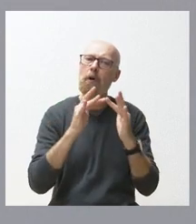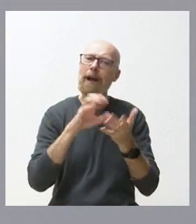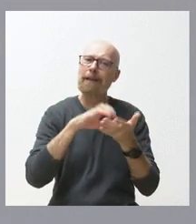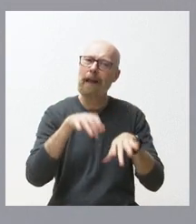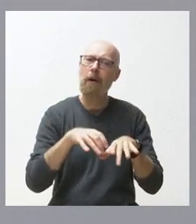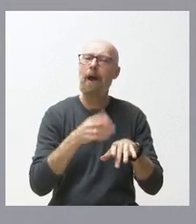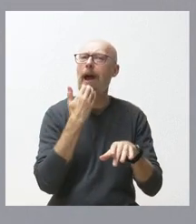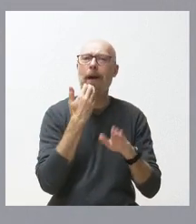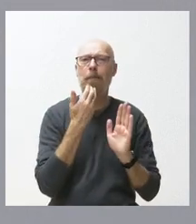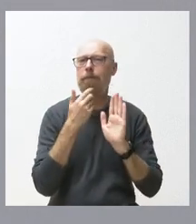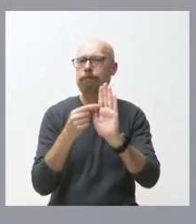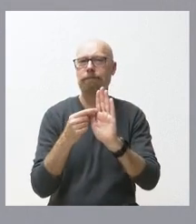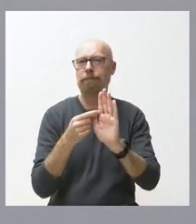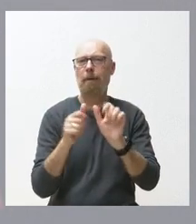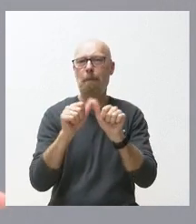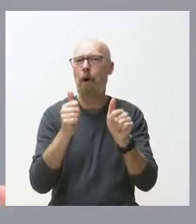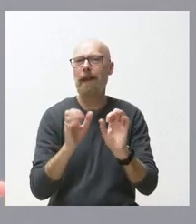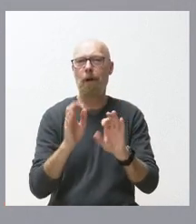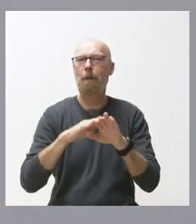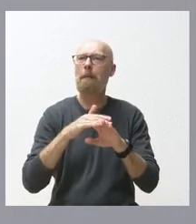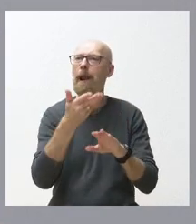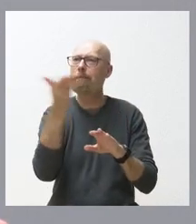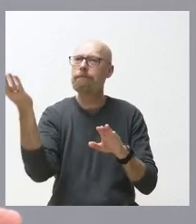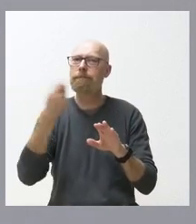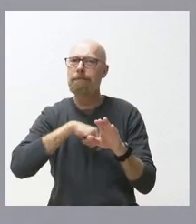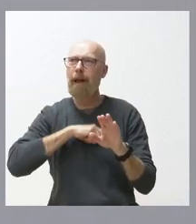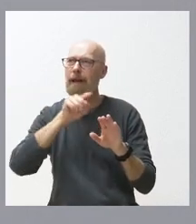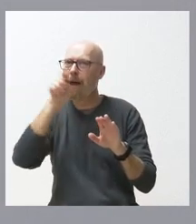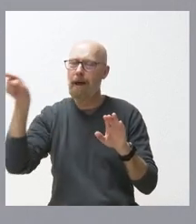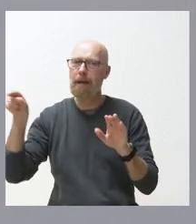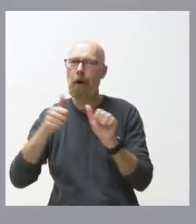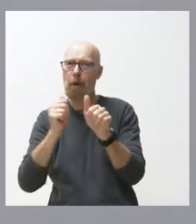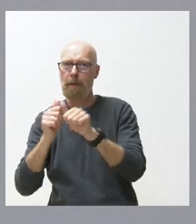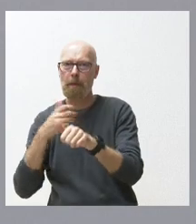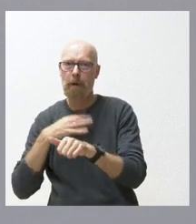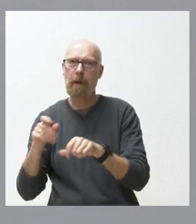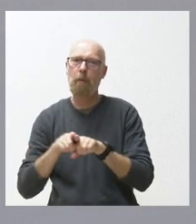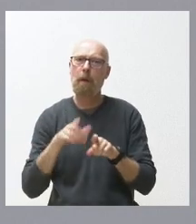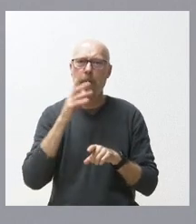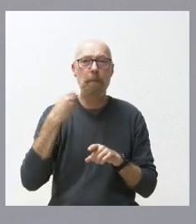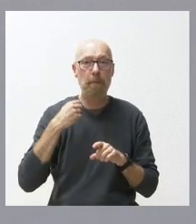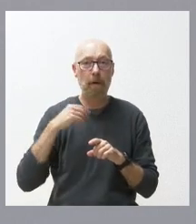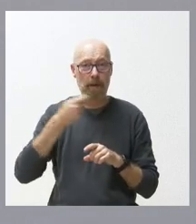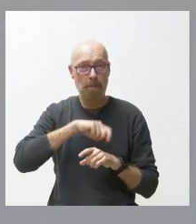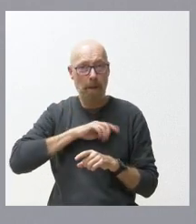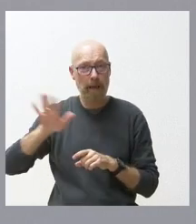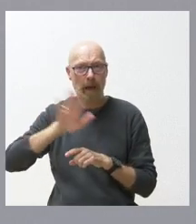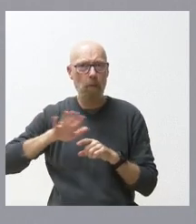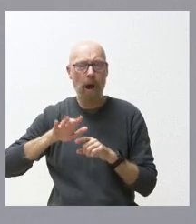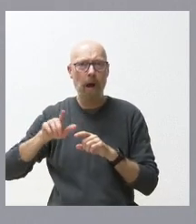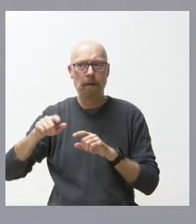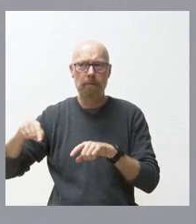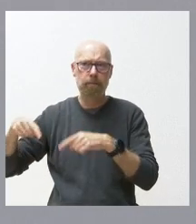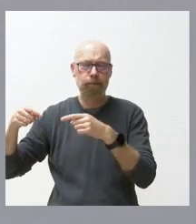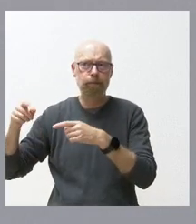estamos viendo que se está a punto prácticamente de fragmentar ese proceso de diálogo otro partito en el contexto de España aquí en Castilla y León no solamente lo